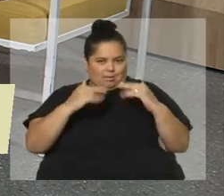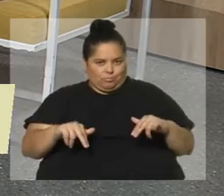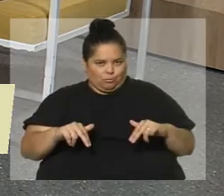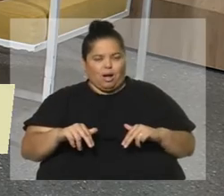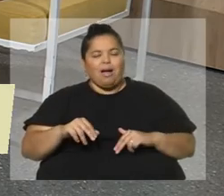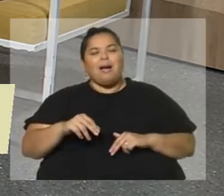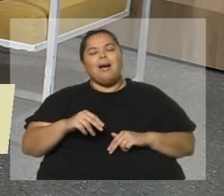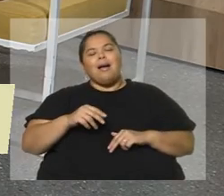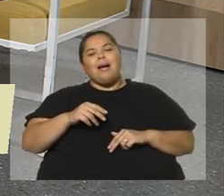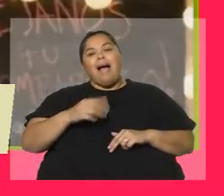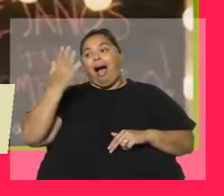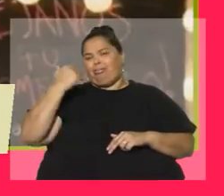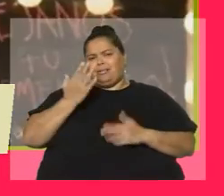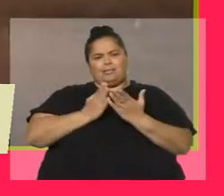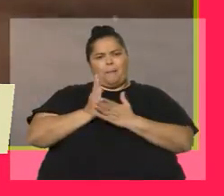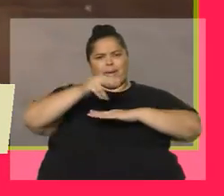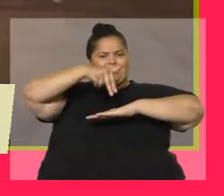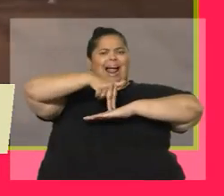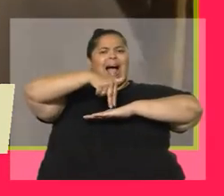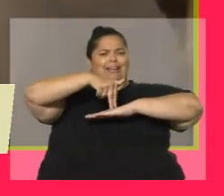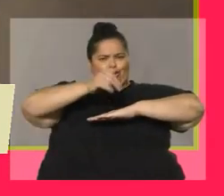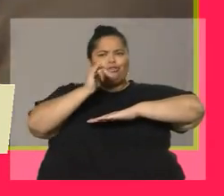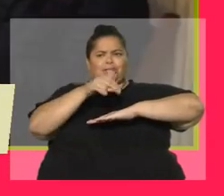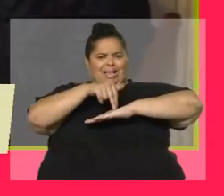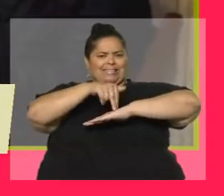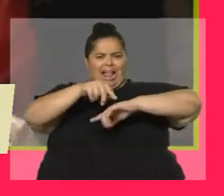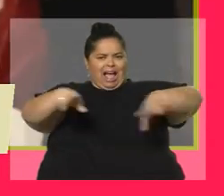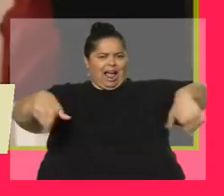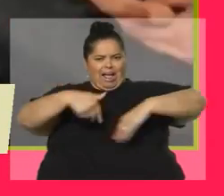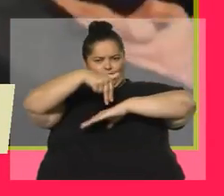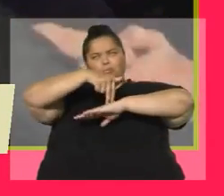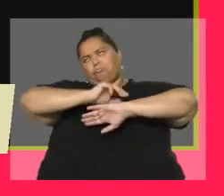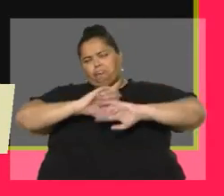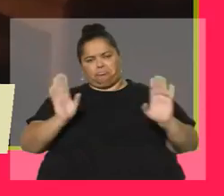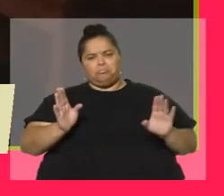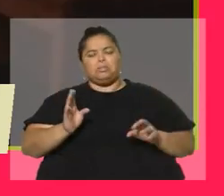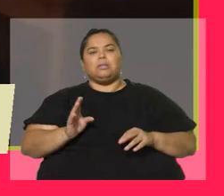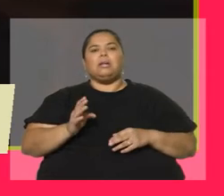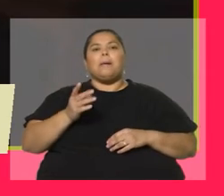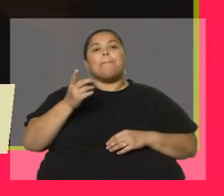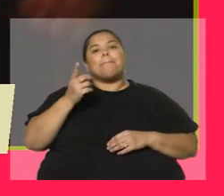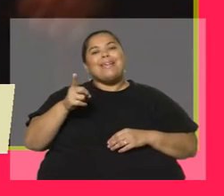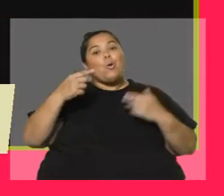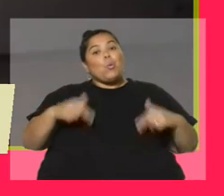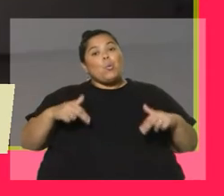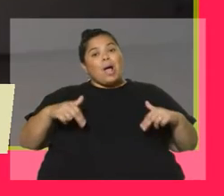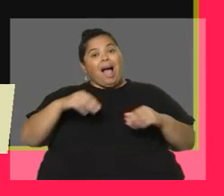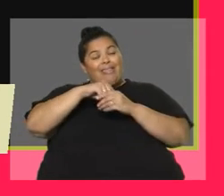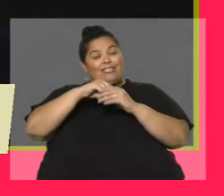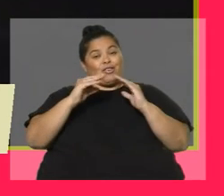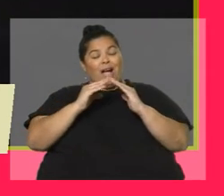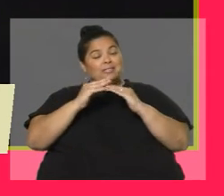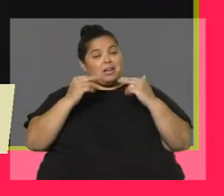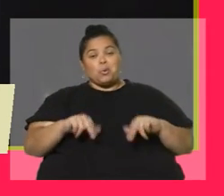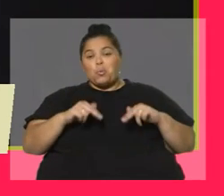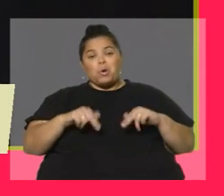pero nunca en una casa. ¿Cómo se vive como artista el actuar en un lugar que